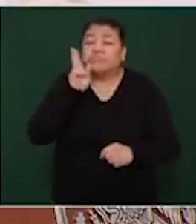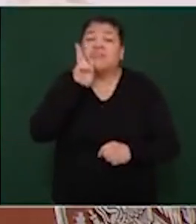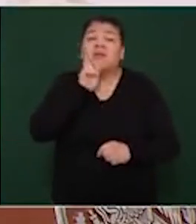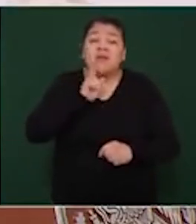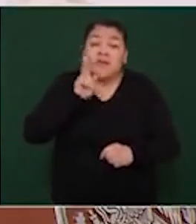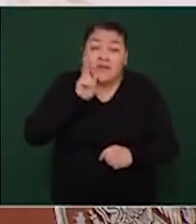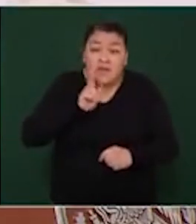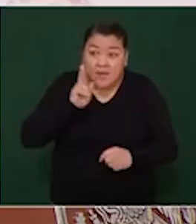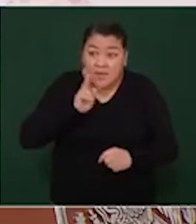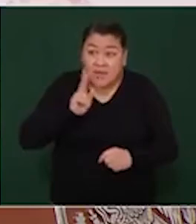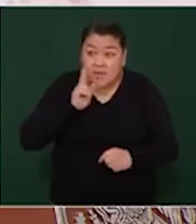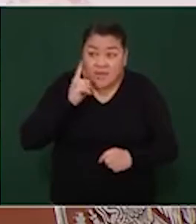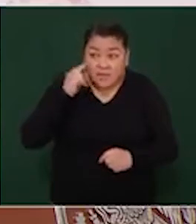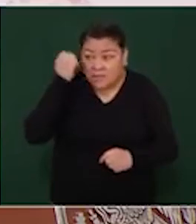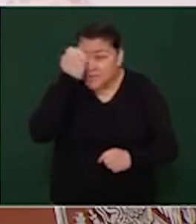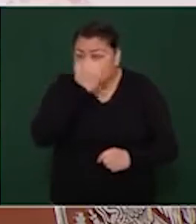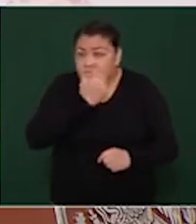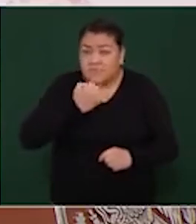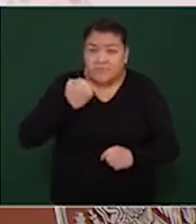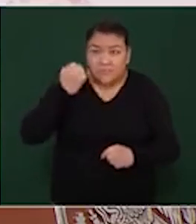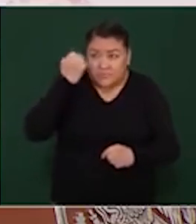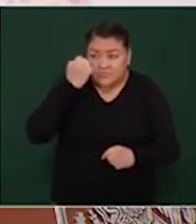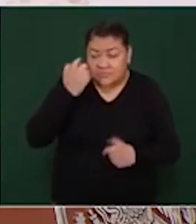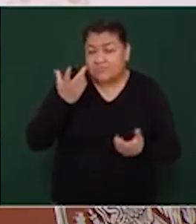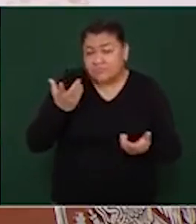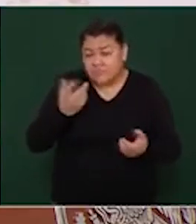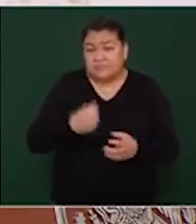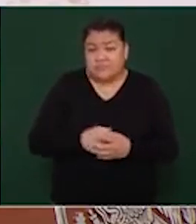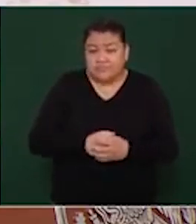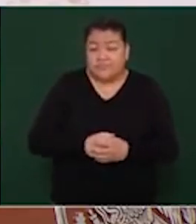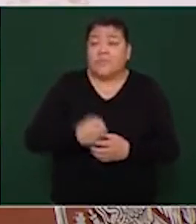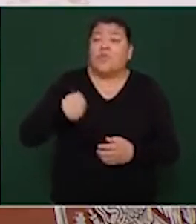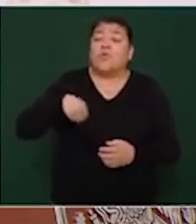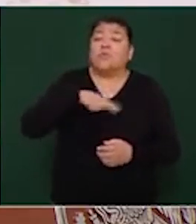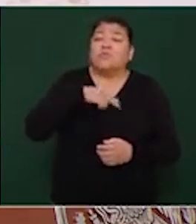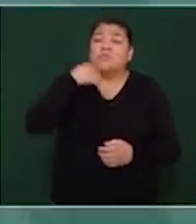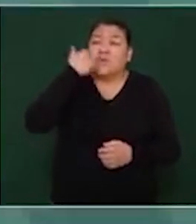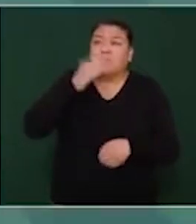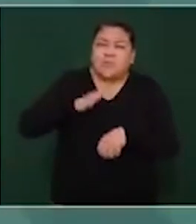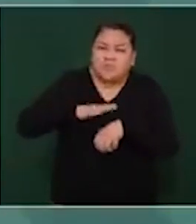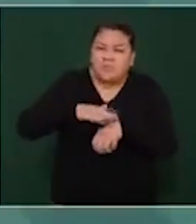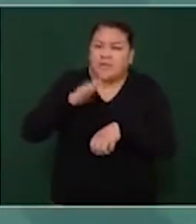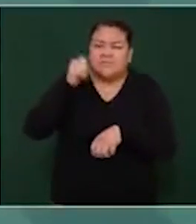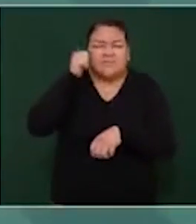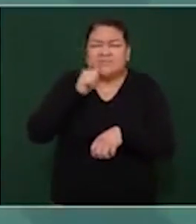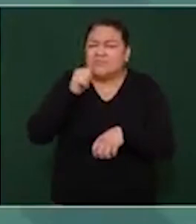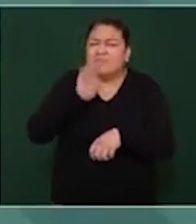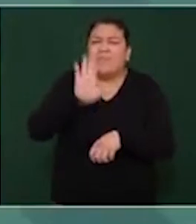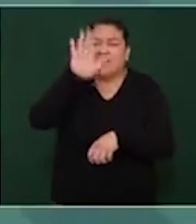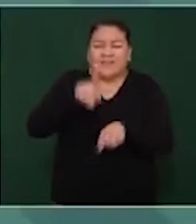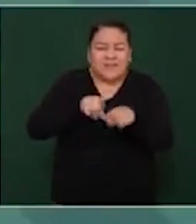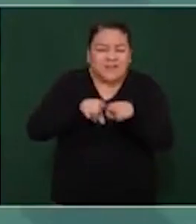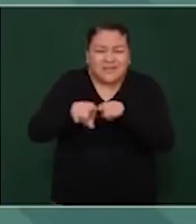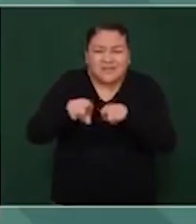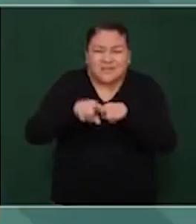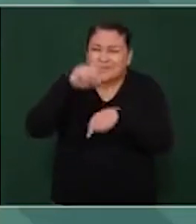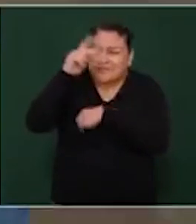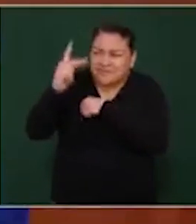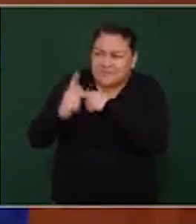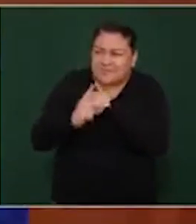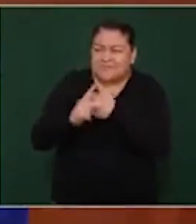el seguir uniéndonos, hermanándonos en